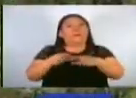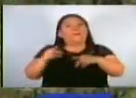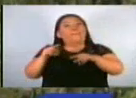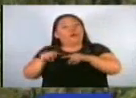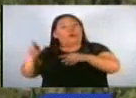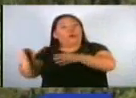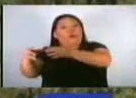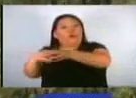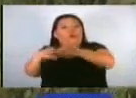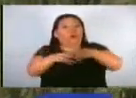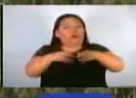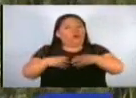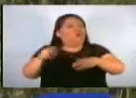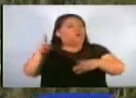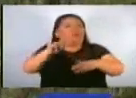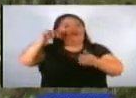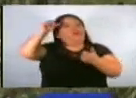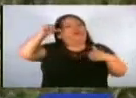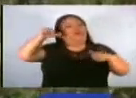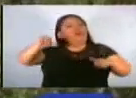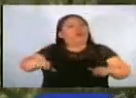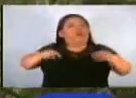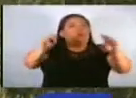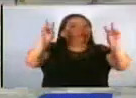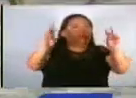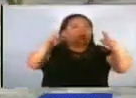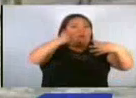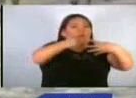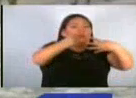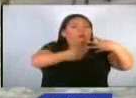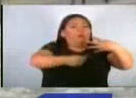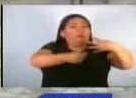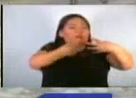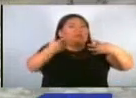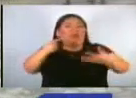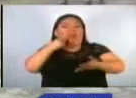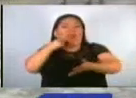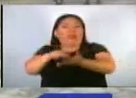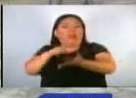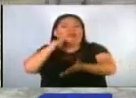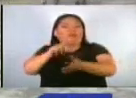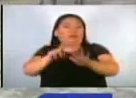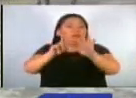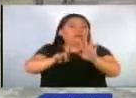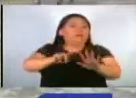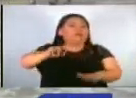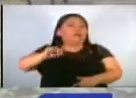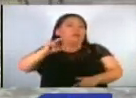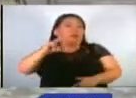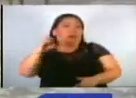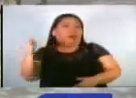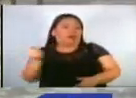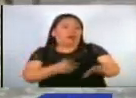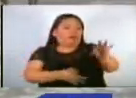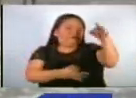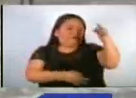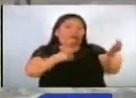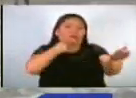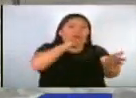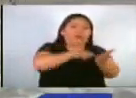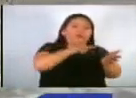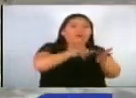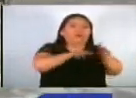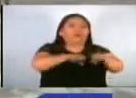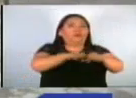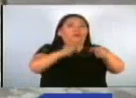organizaciones se mantienen en contra de la medida y aseguran que se han recibido más de 6.300 denuncias de violaciones a los derechos